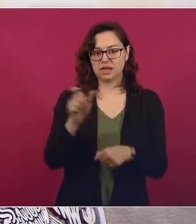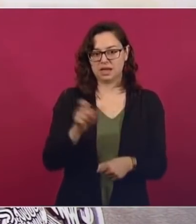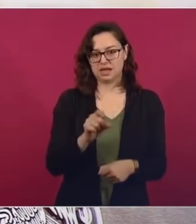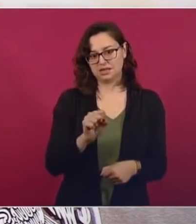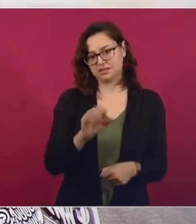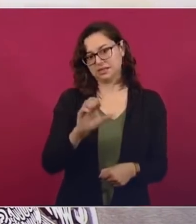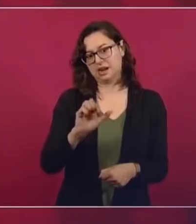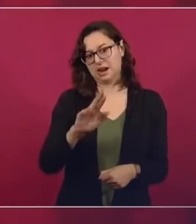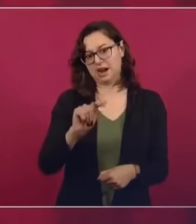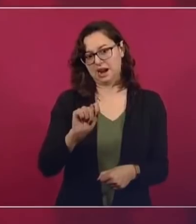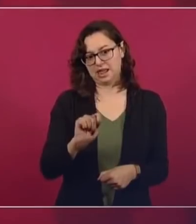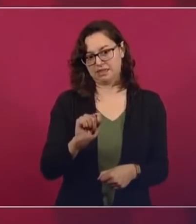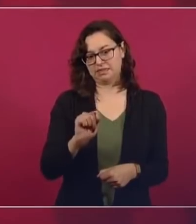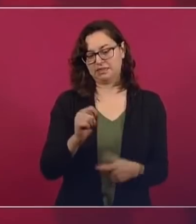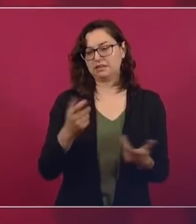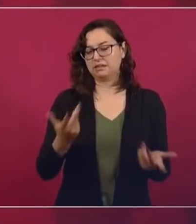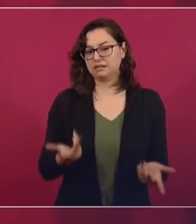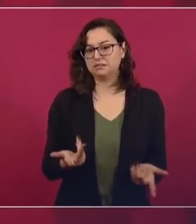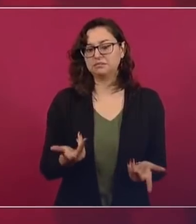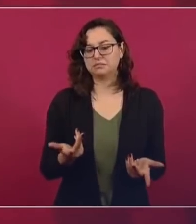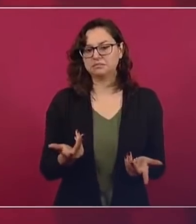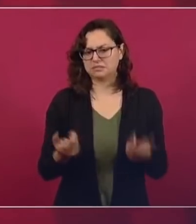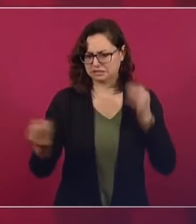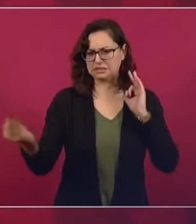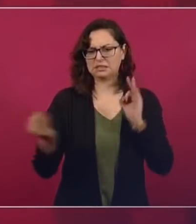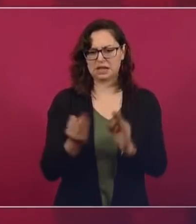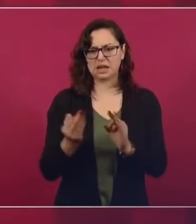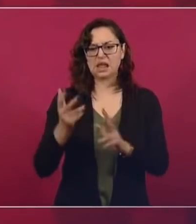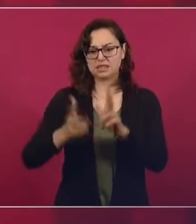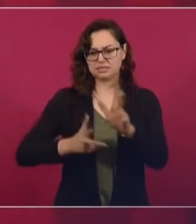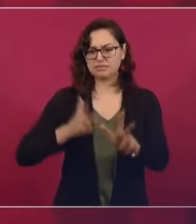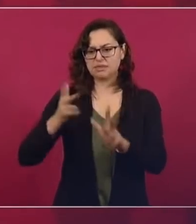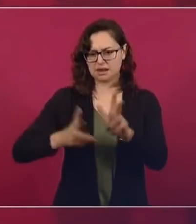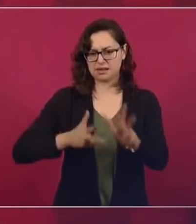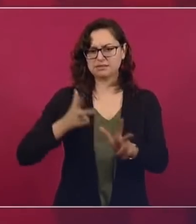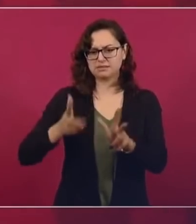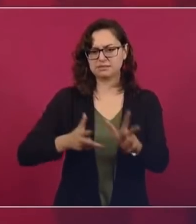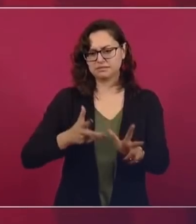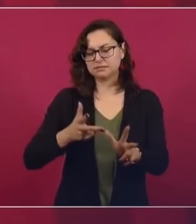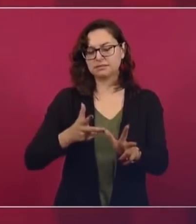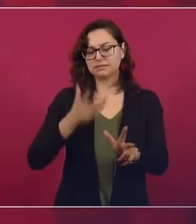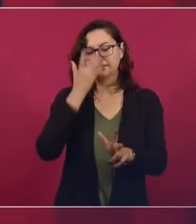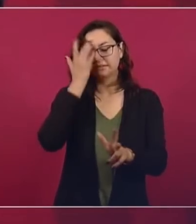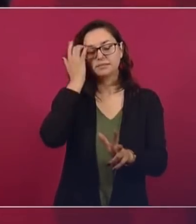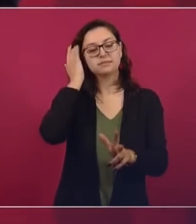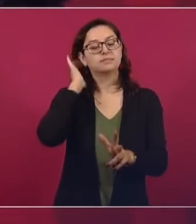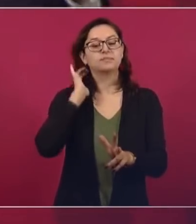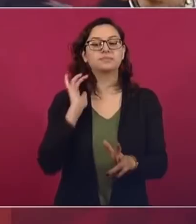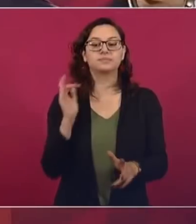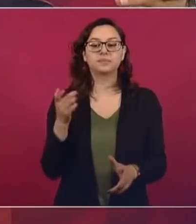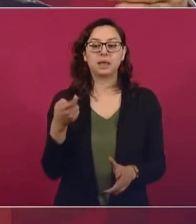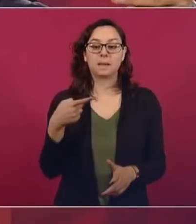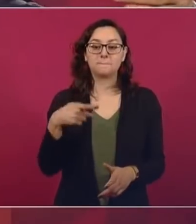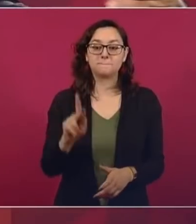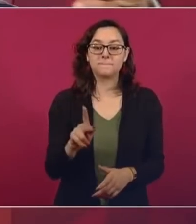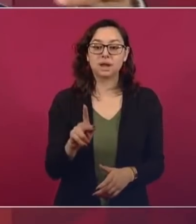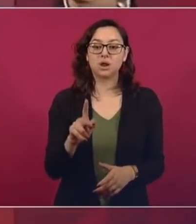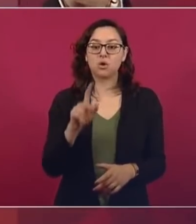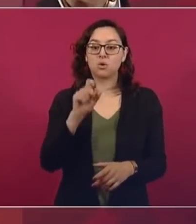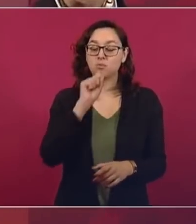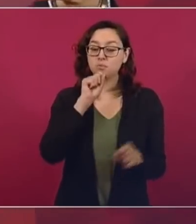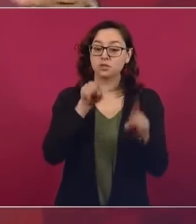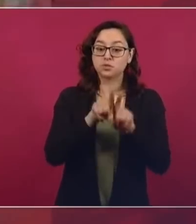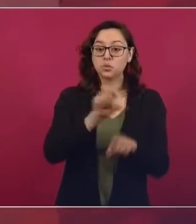tren, digo, en el tramo cinco, pero en Valladolid